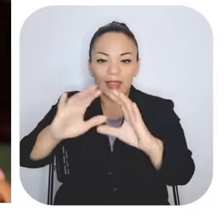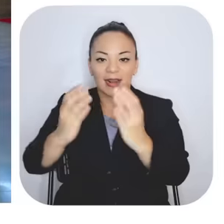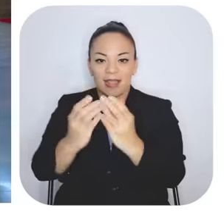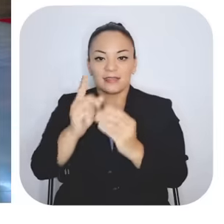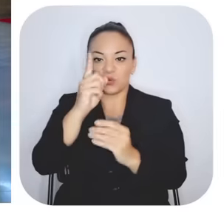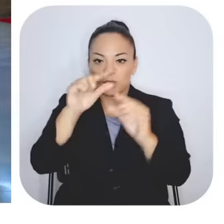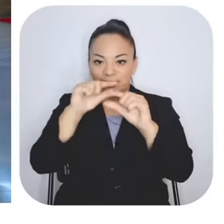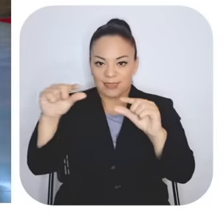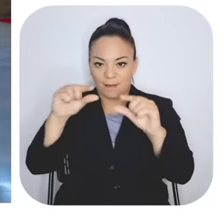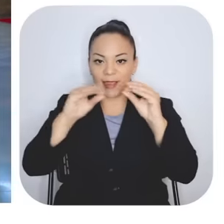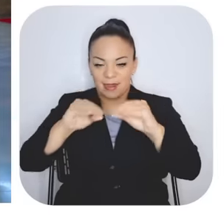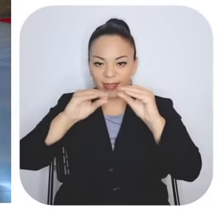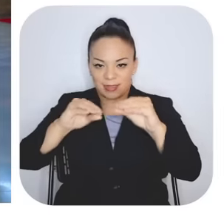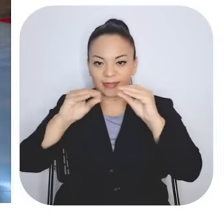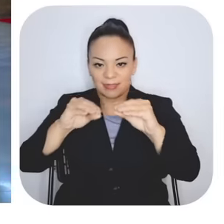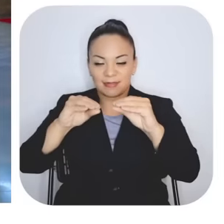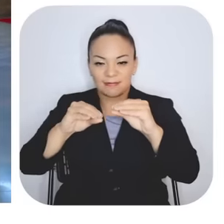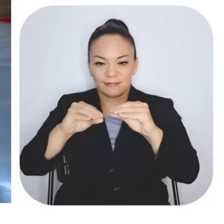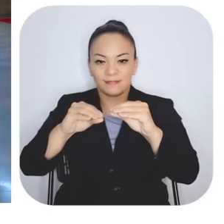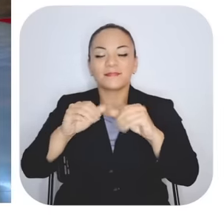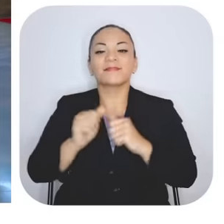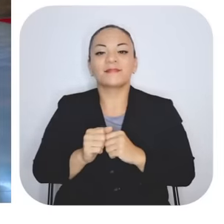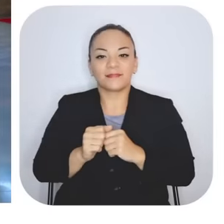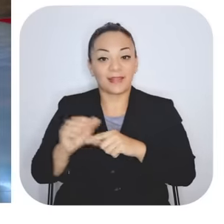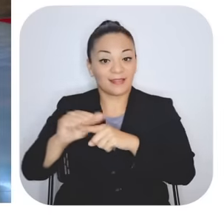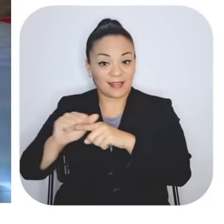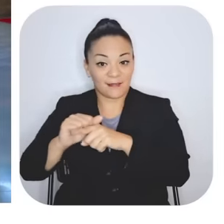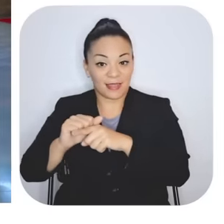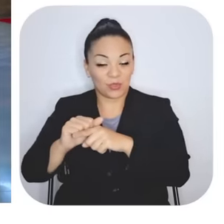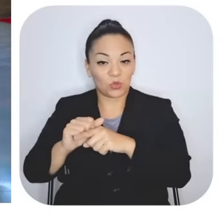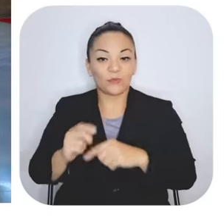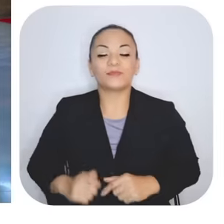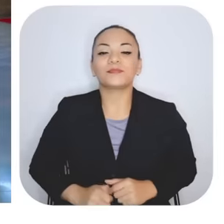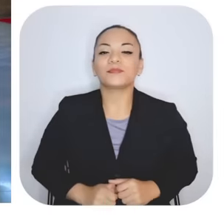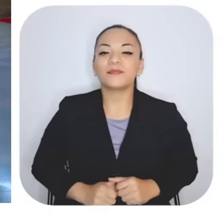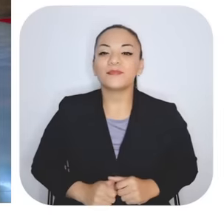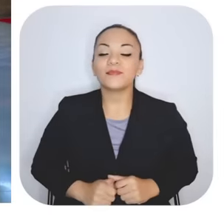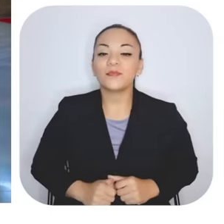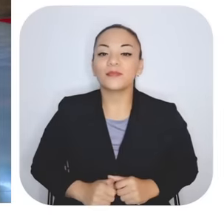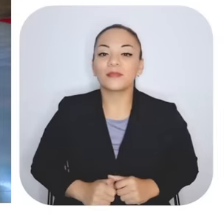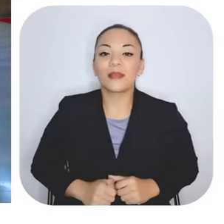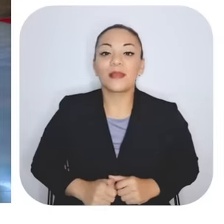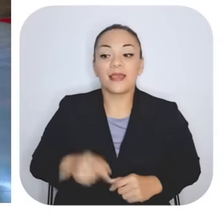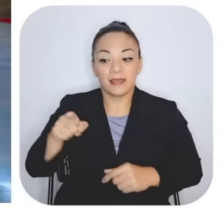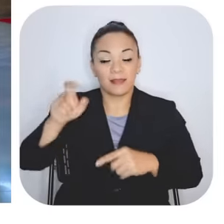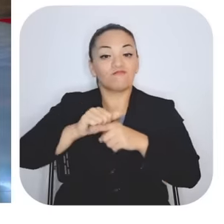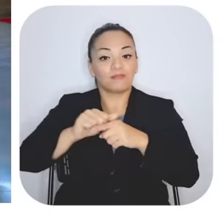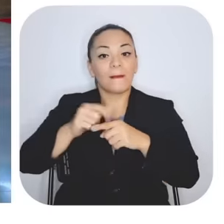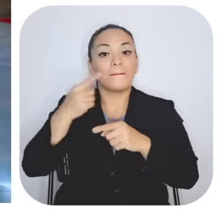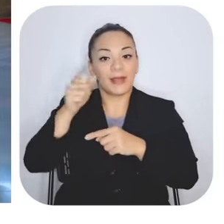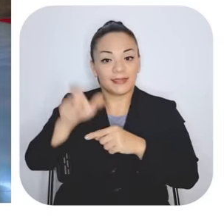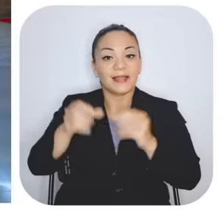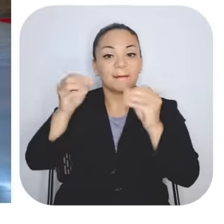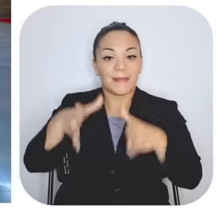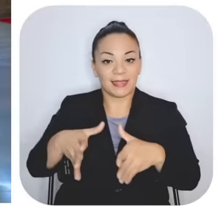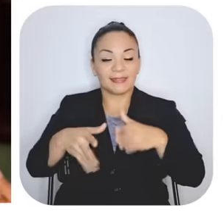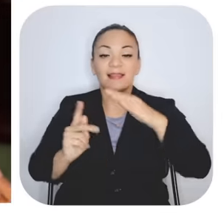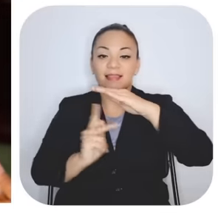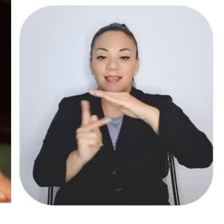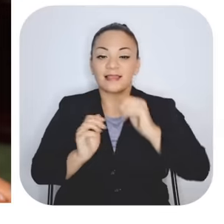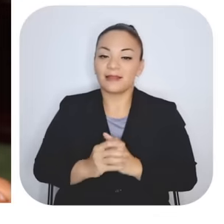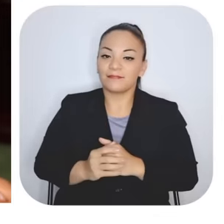una semana. Una semana de entrenamiento. Exactamente. Entrenamiento para ser maestra preescolar. Ajá.